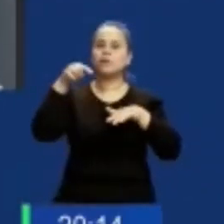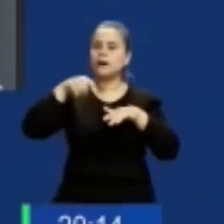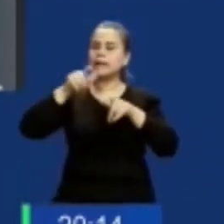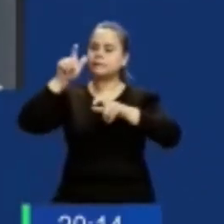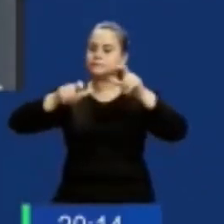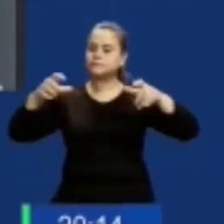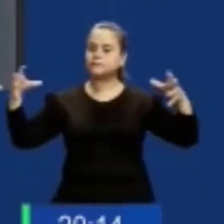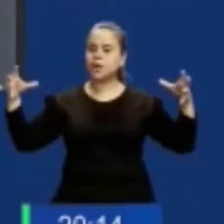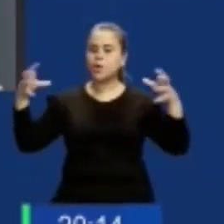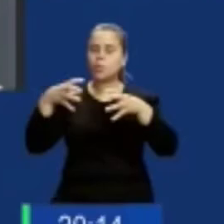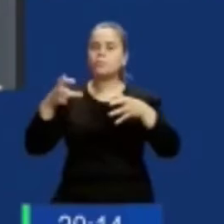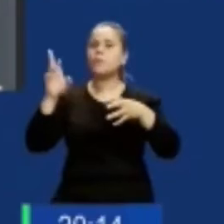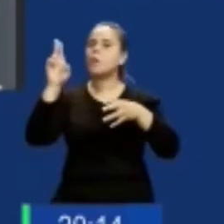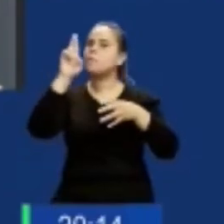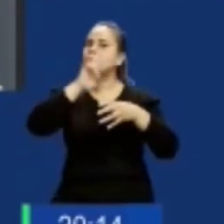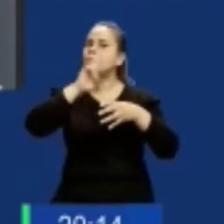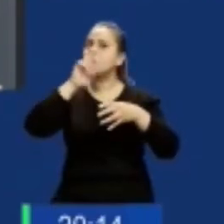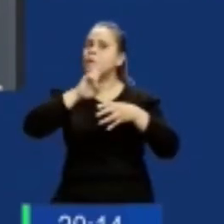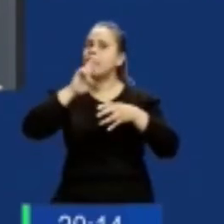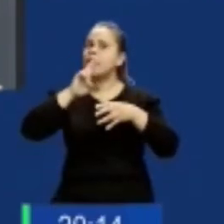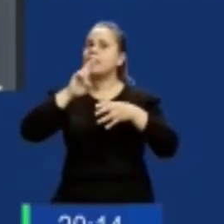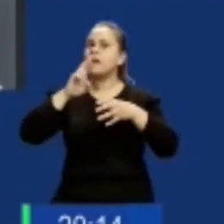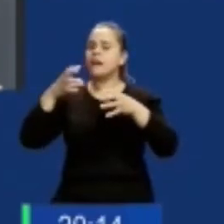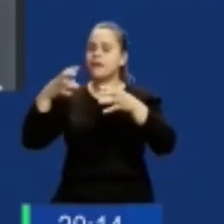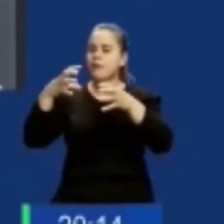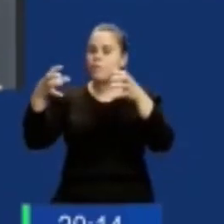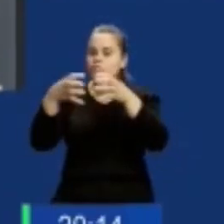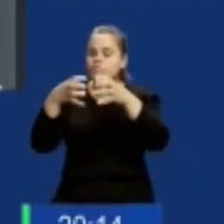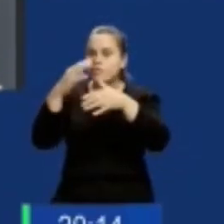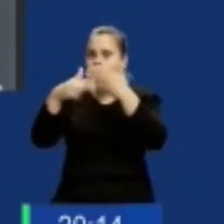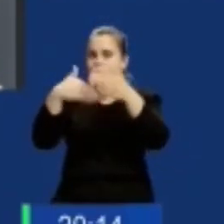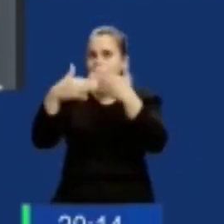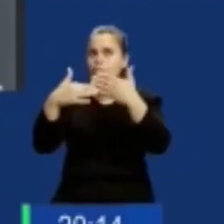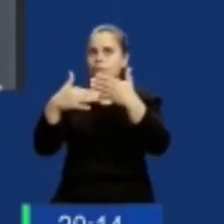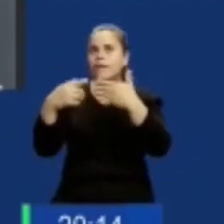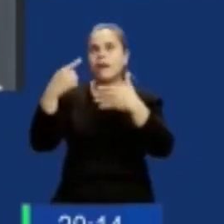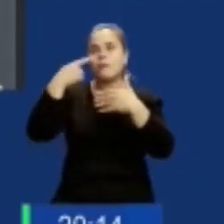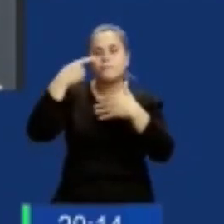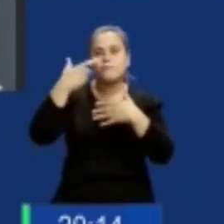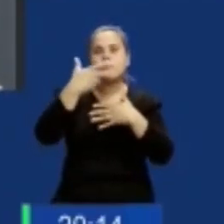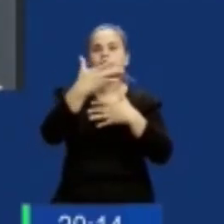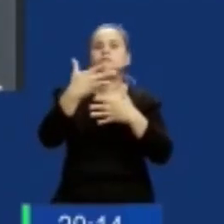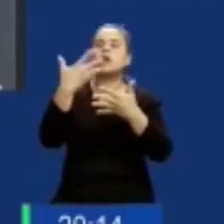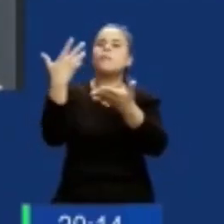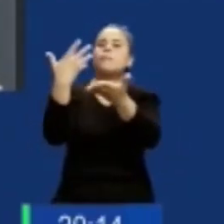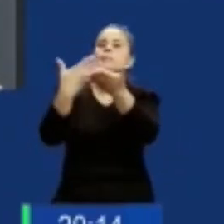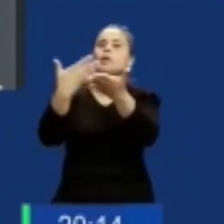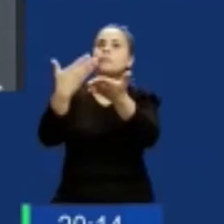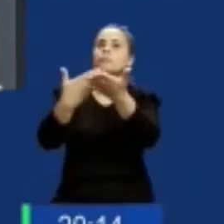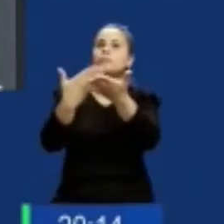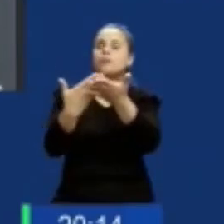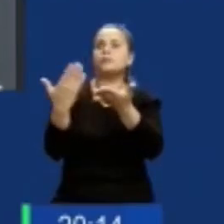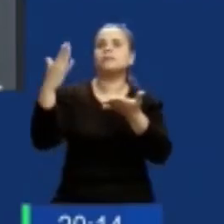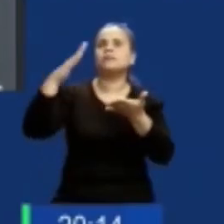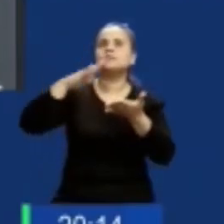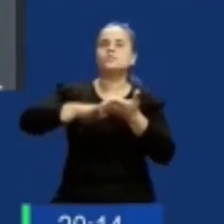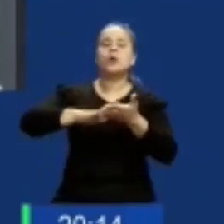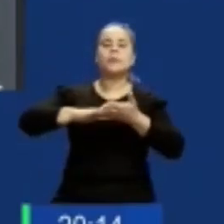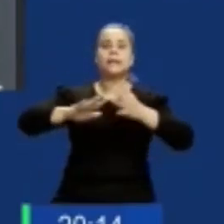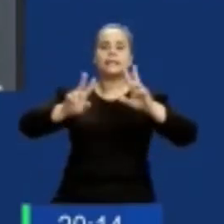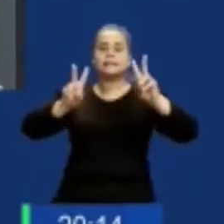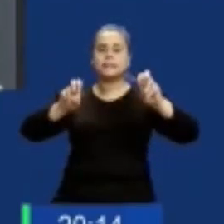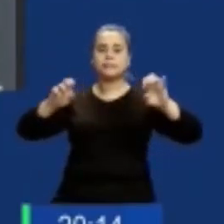acción para combatir la discriminación y la violencia en la institución, justamente en lo que tiene que ver con el deporte, del fútbol femenino y demás,